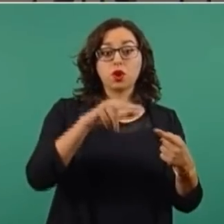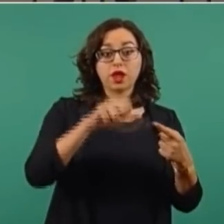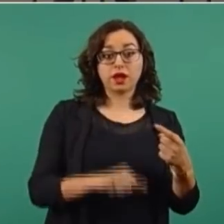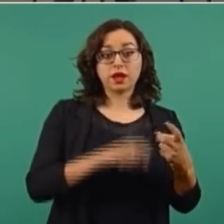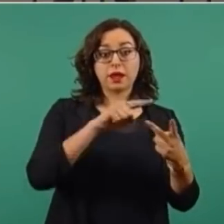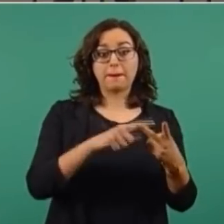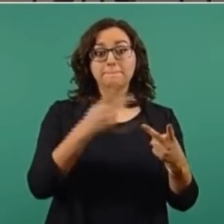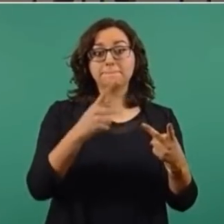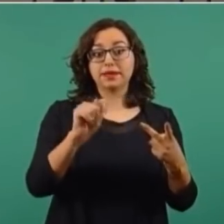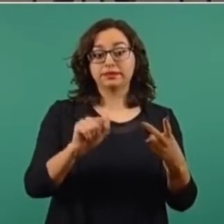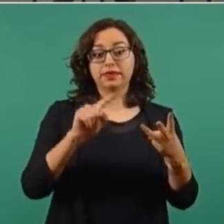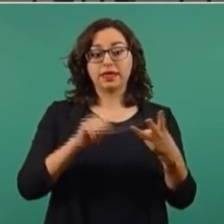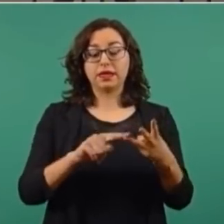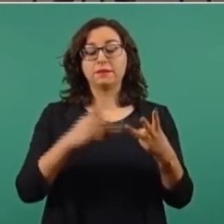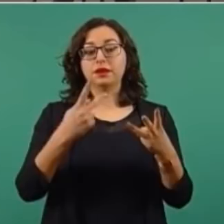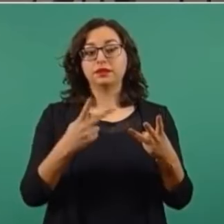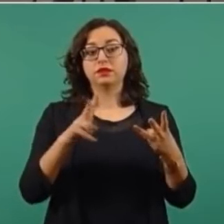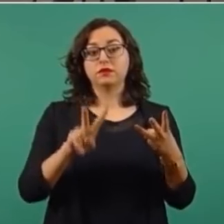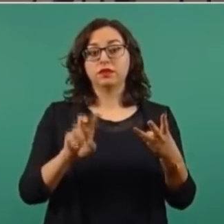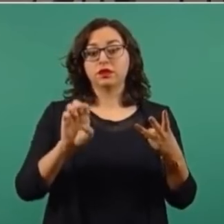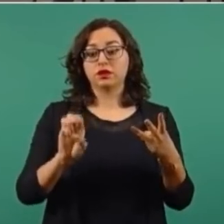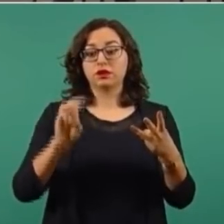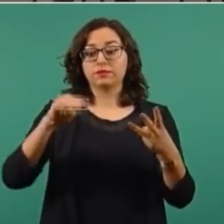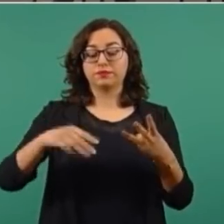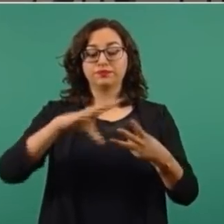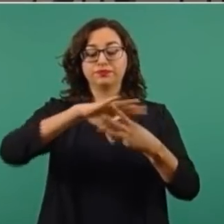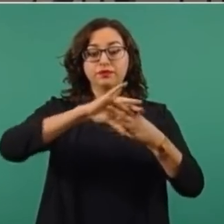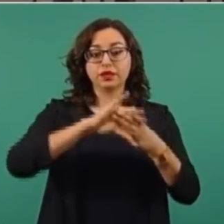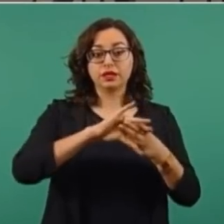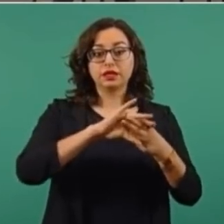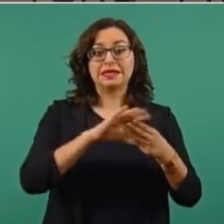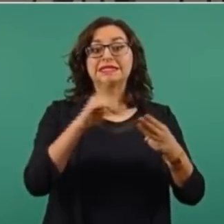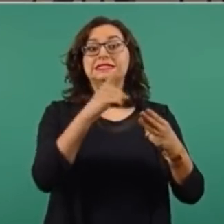184, de 300,